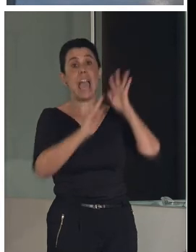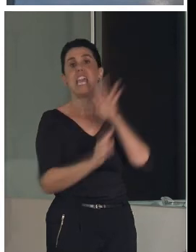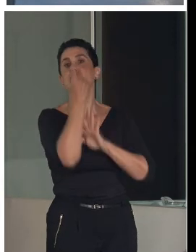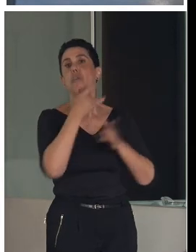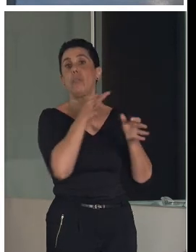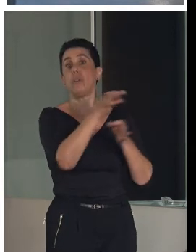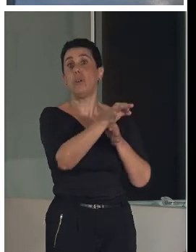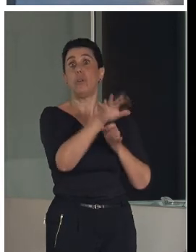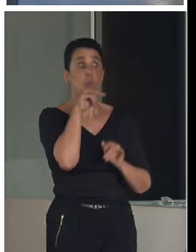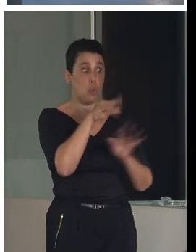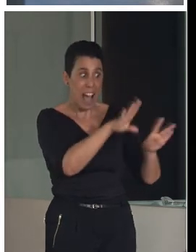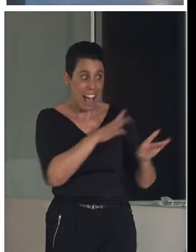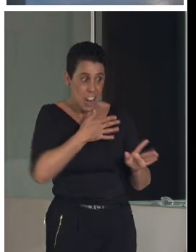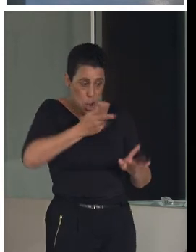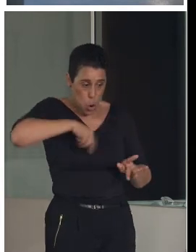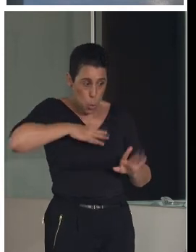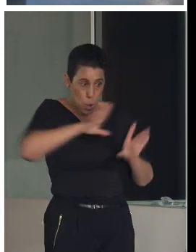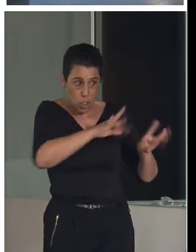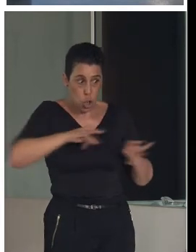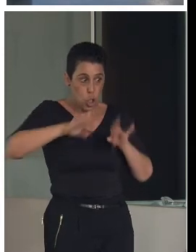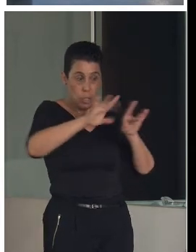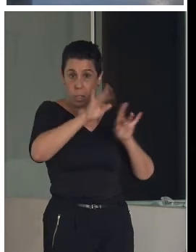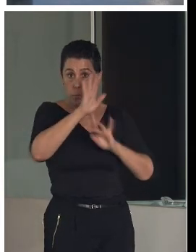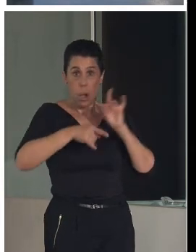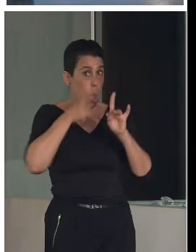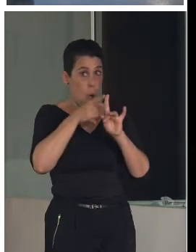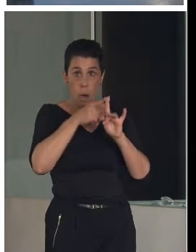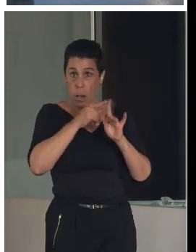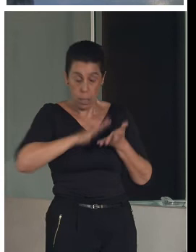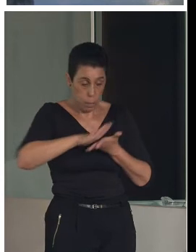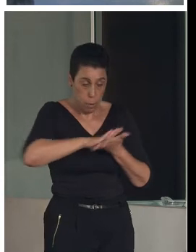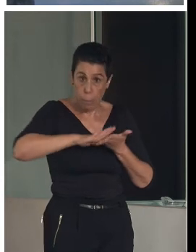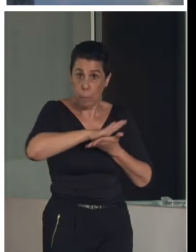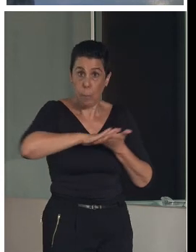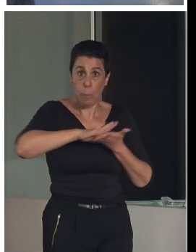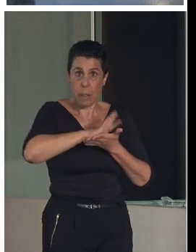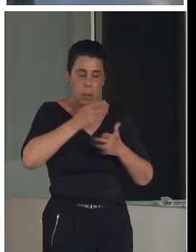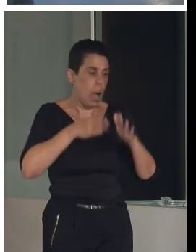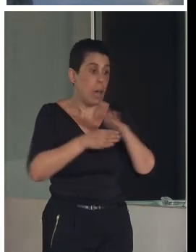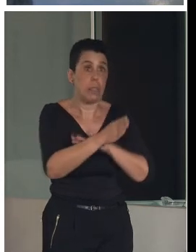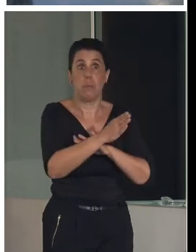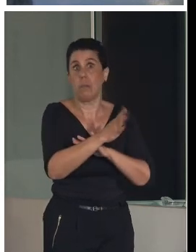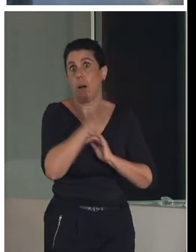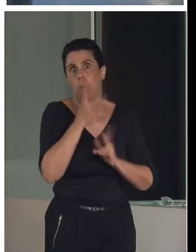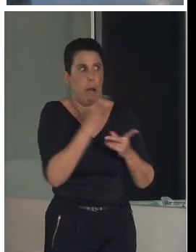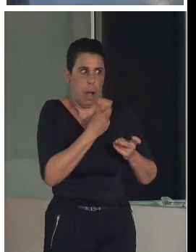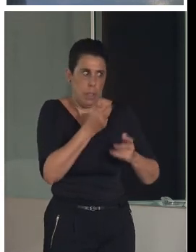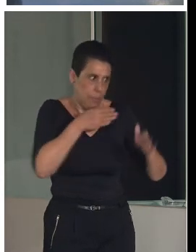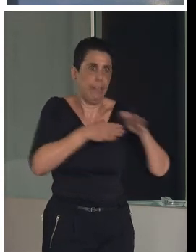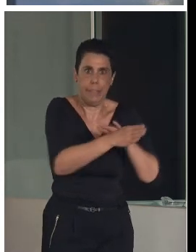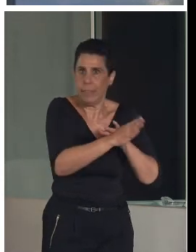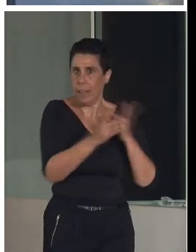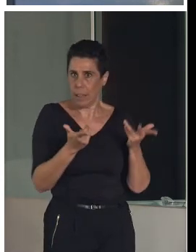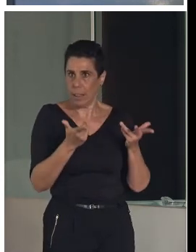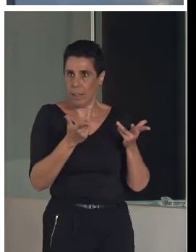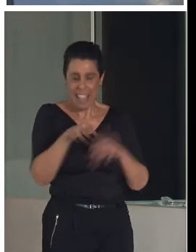En él, la accesibilidad es el punto inicial porque tenemos que entrar. En esta definición, en este